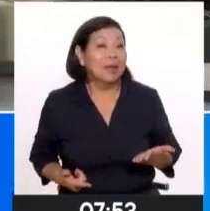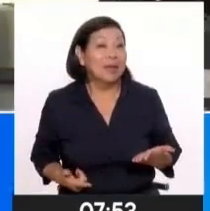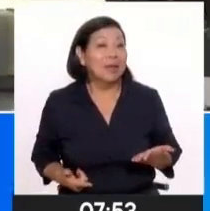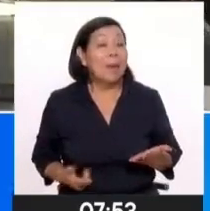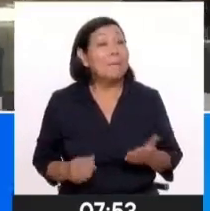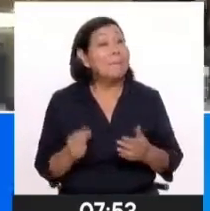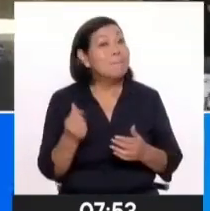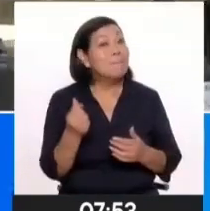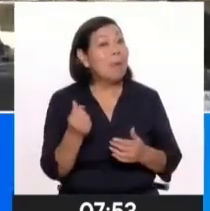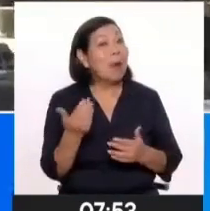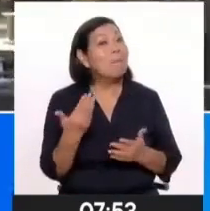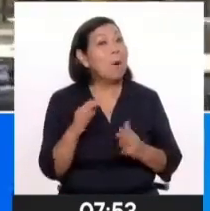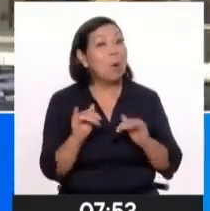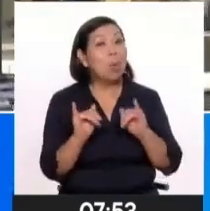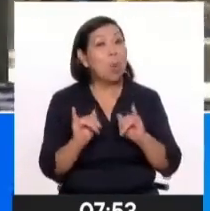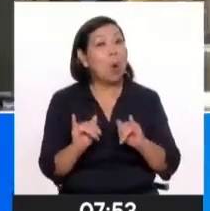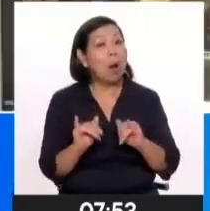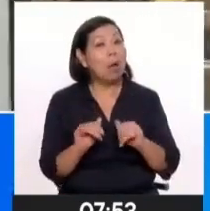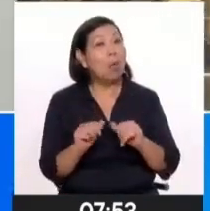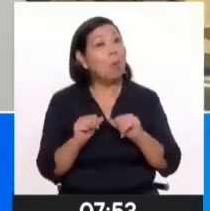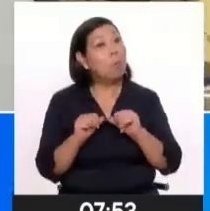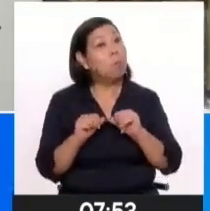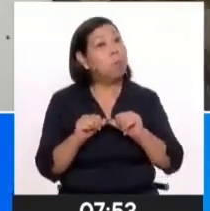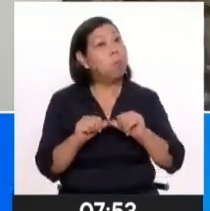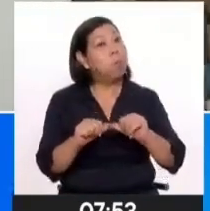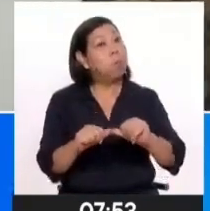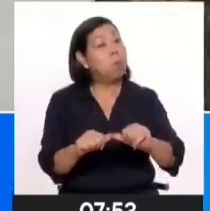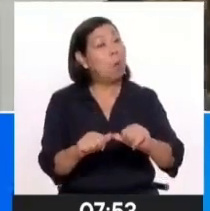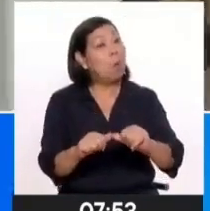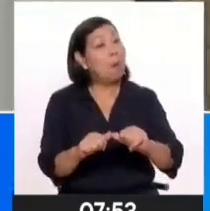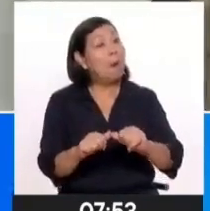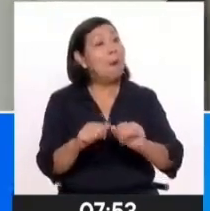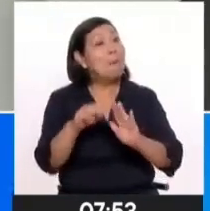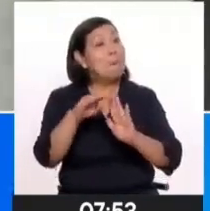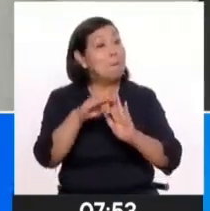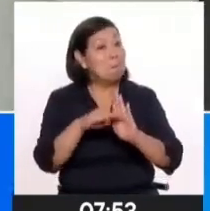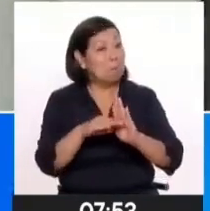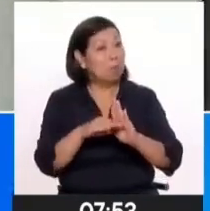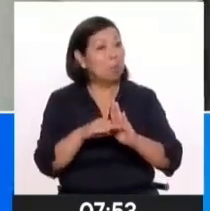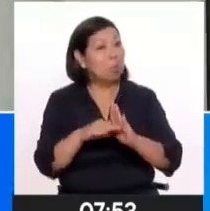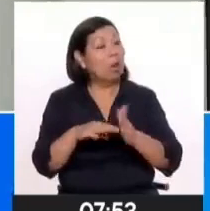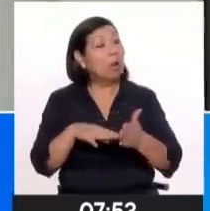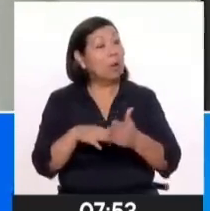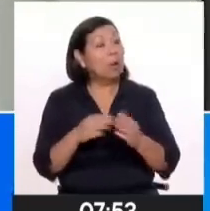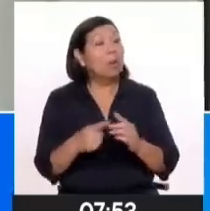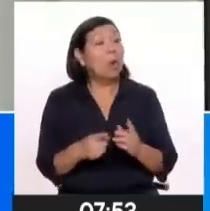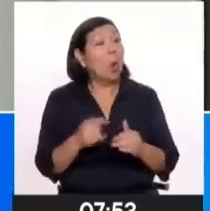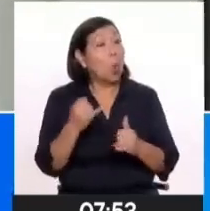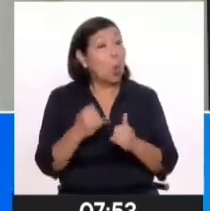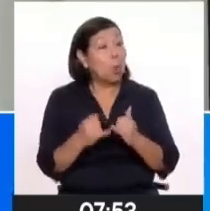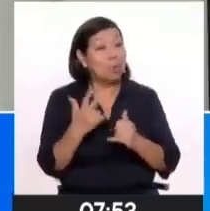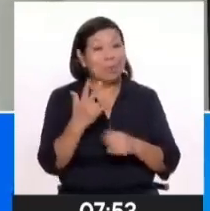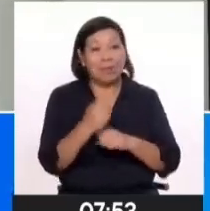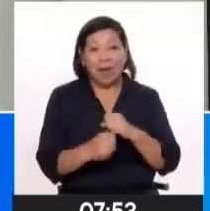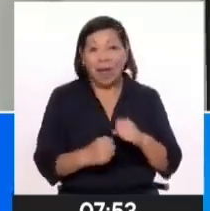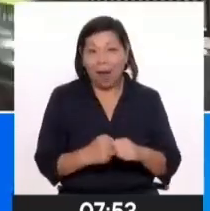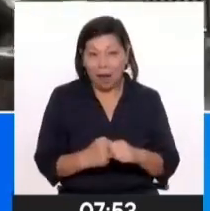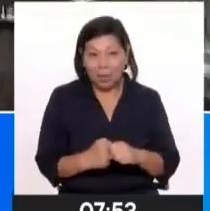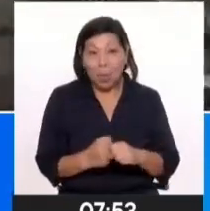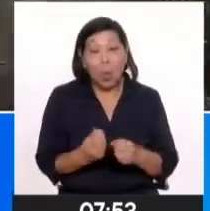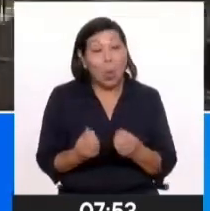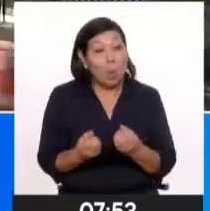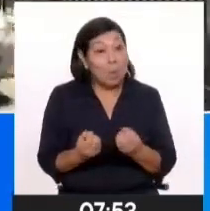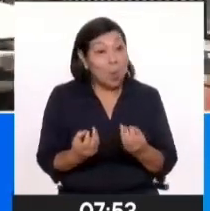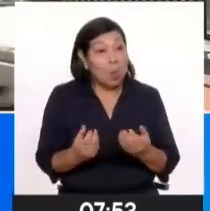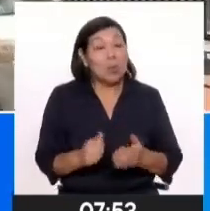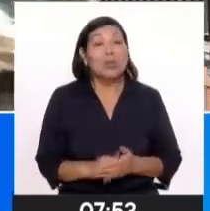peso mexicano, el real brasileño y el rublo ruso sorprendentemente, mientras que las demás monedas se depreciaron o valieron cero, comentó